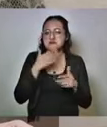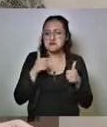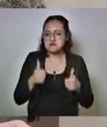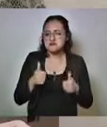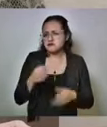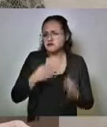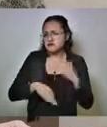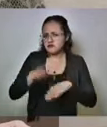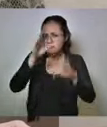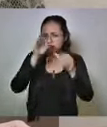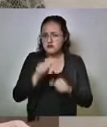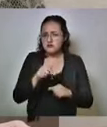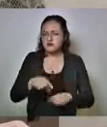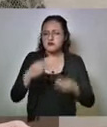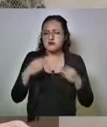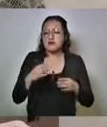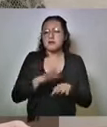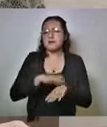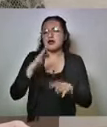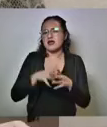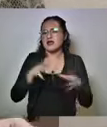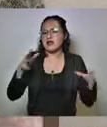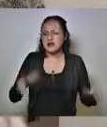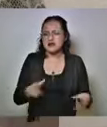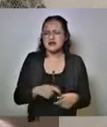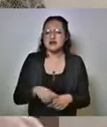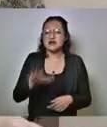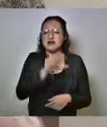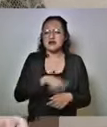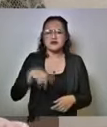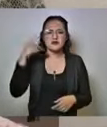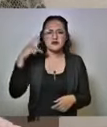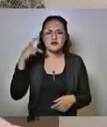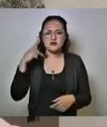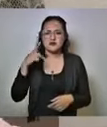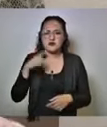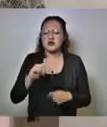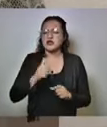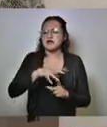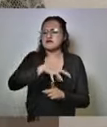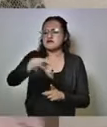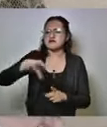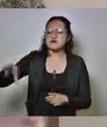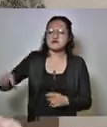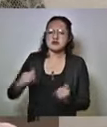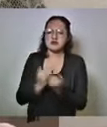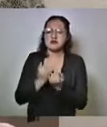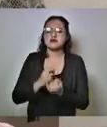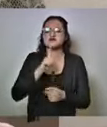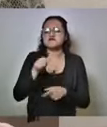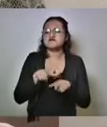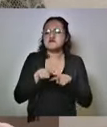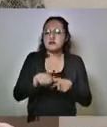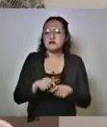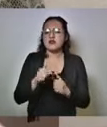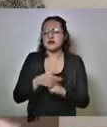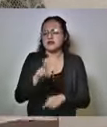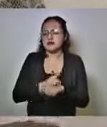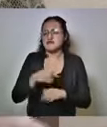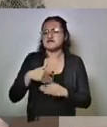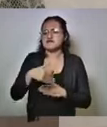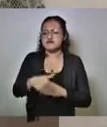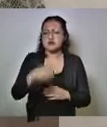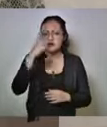día de ayer avanzamos con los mercados más grandes de lo que es la capital y zona metropolitana, y estaremos continuando en estos días